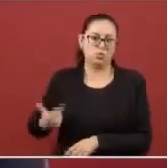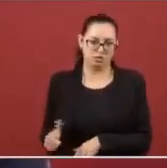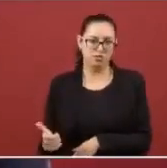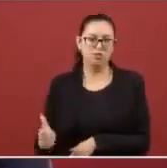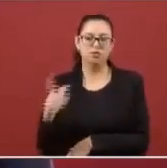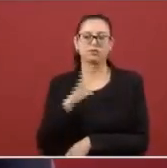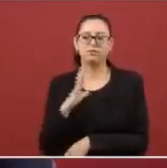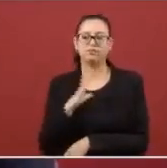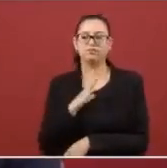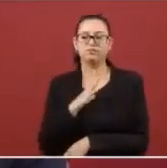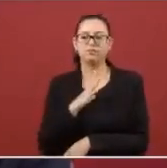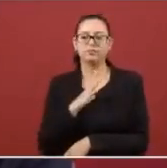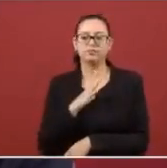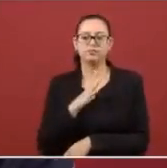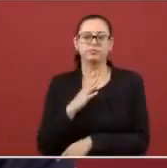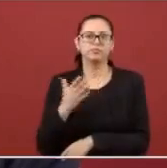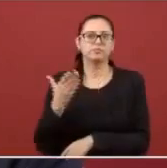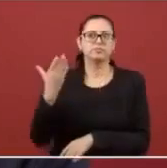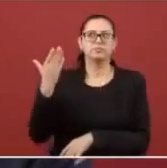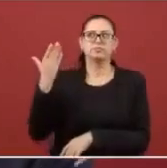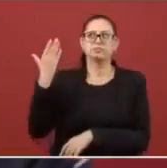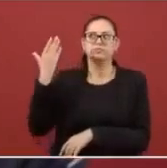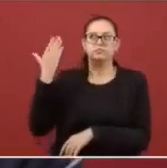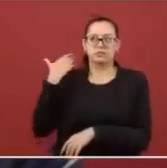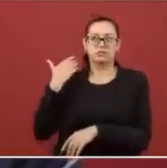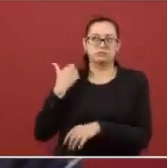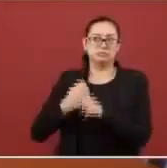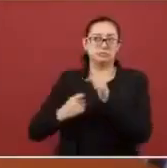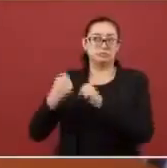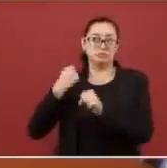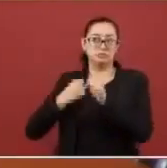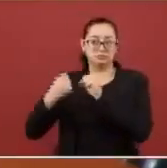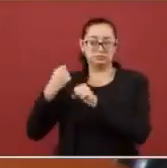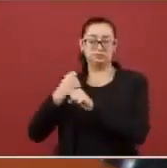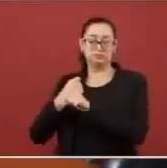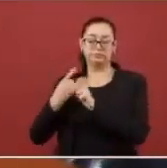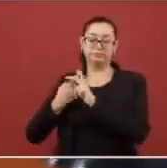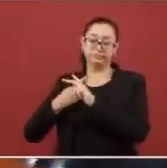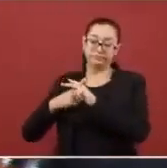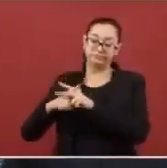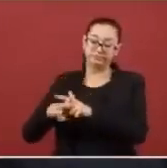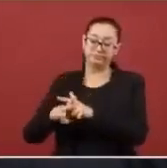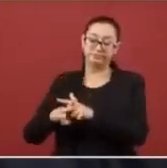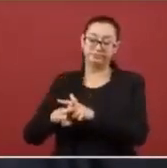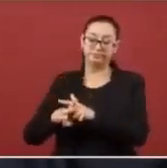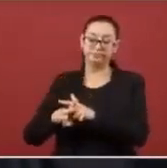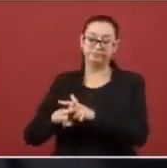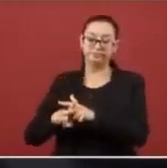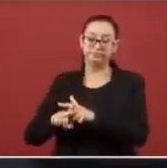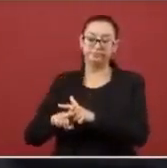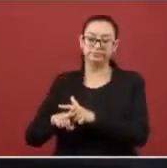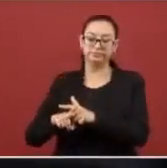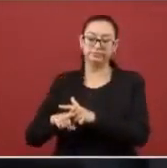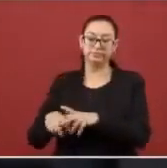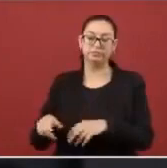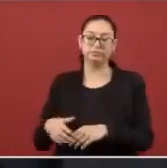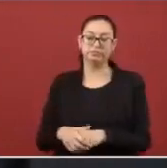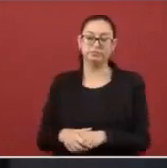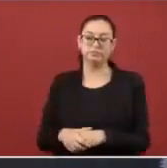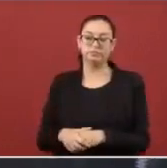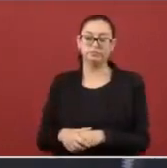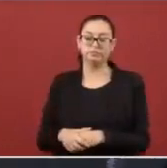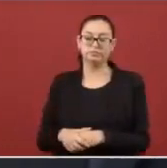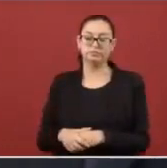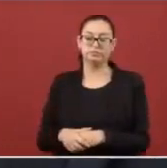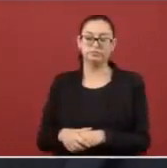desde hace algún tiempo y que está